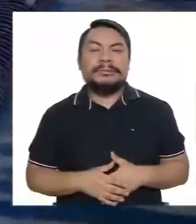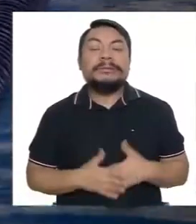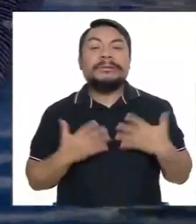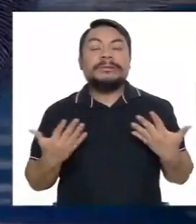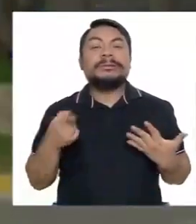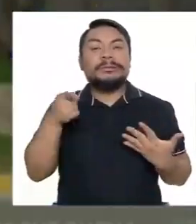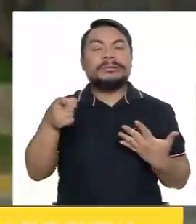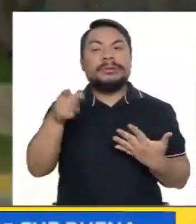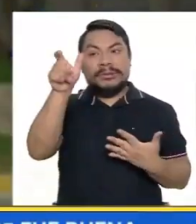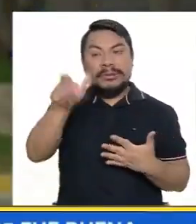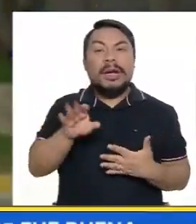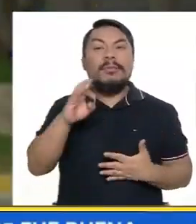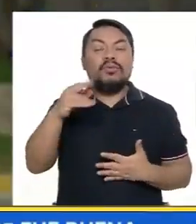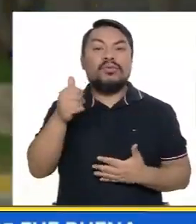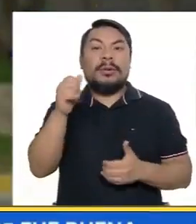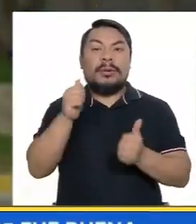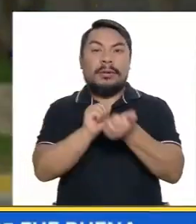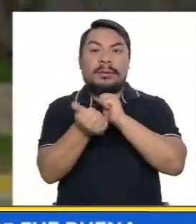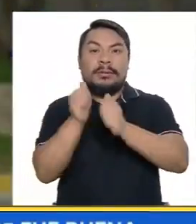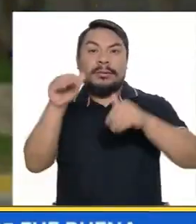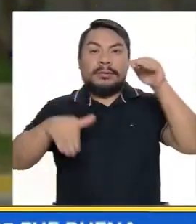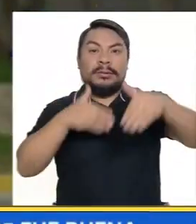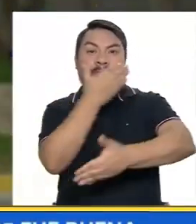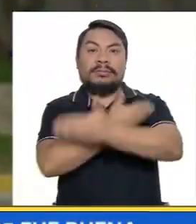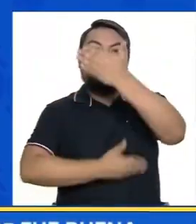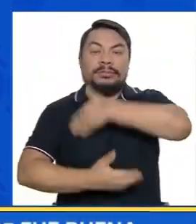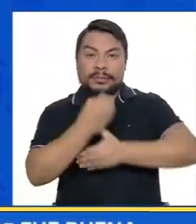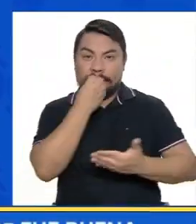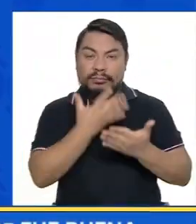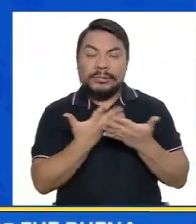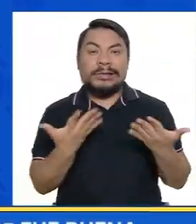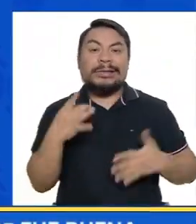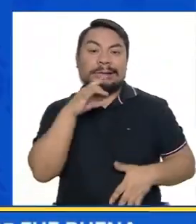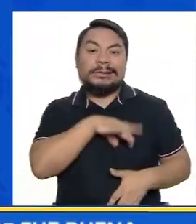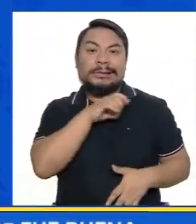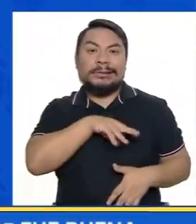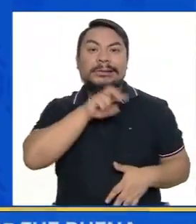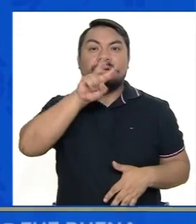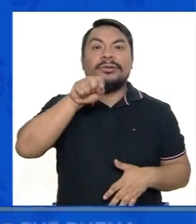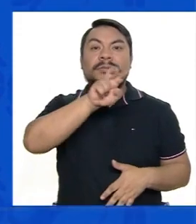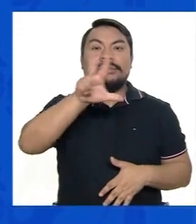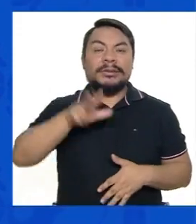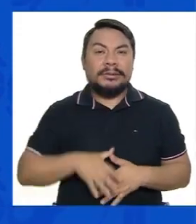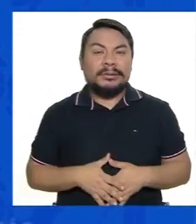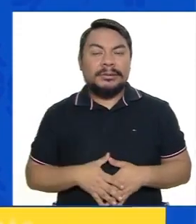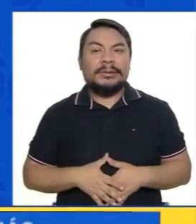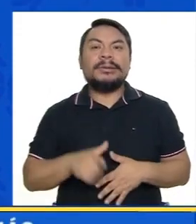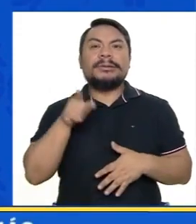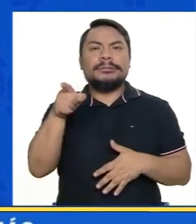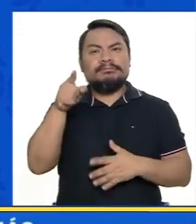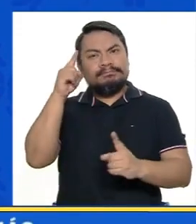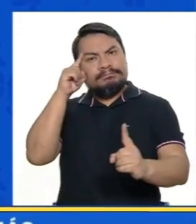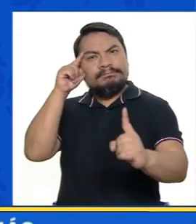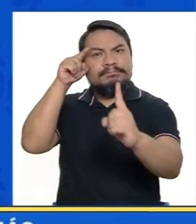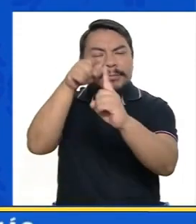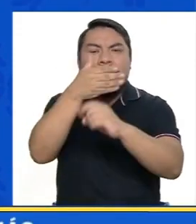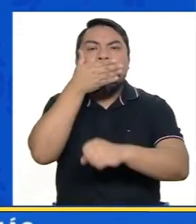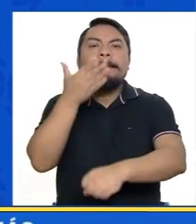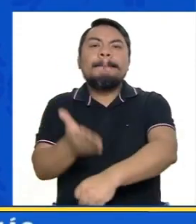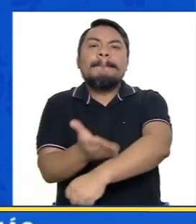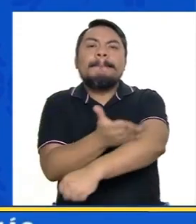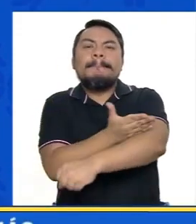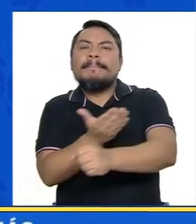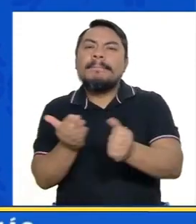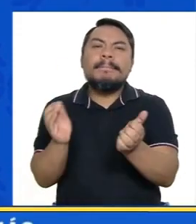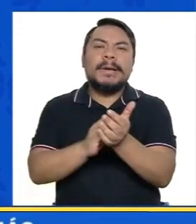La participación de Bruno en los Parapanamericanos fue muy buena en Santiago 2023. Estamos proyectando